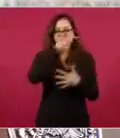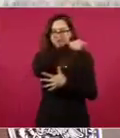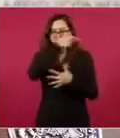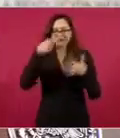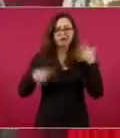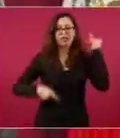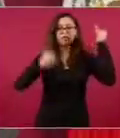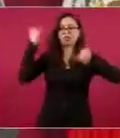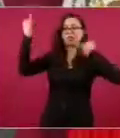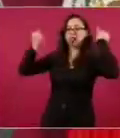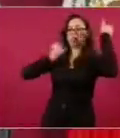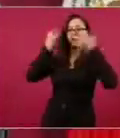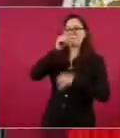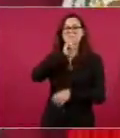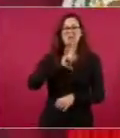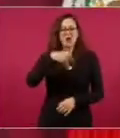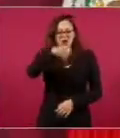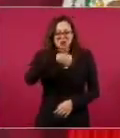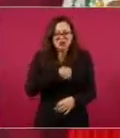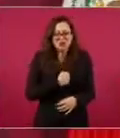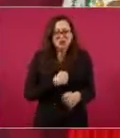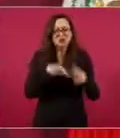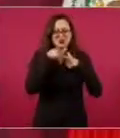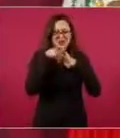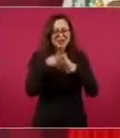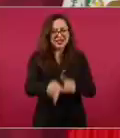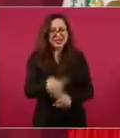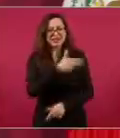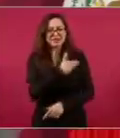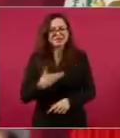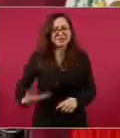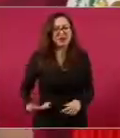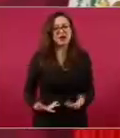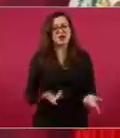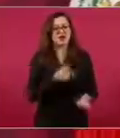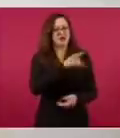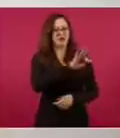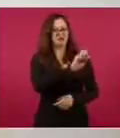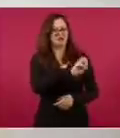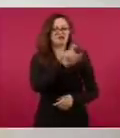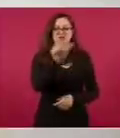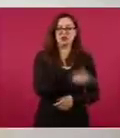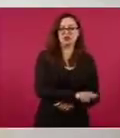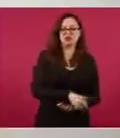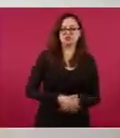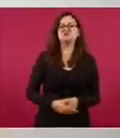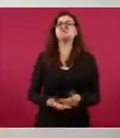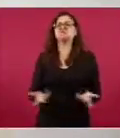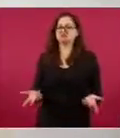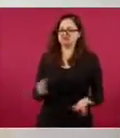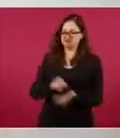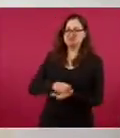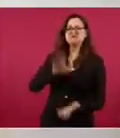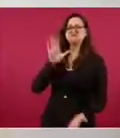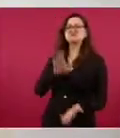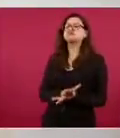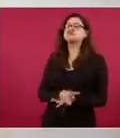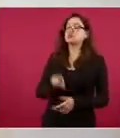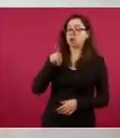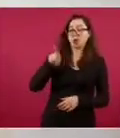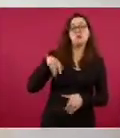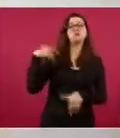de que es para reelegirme, imagínense, Fox, diciendo, si